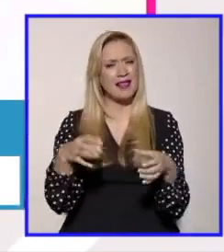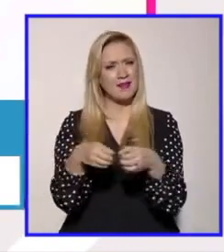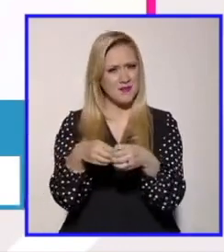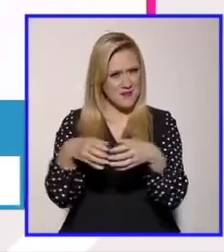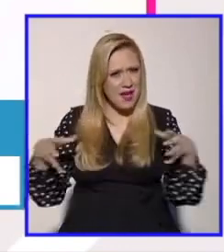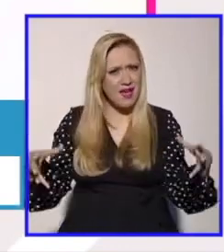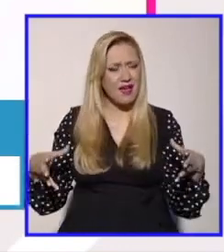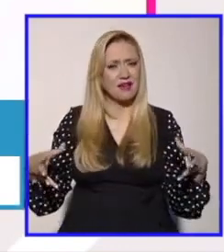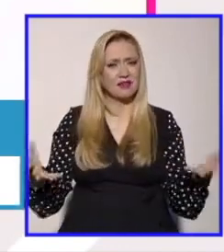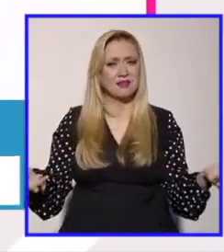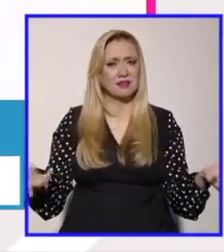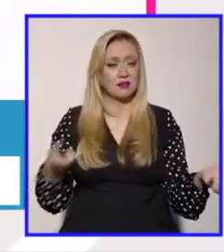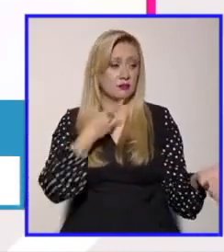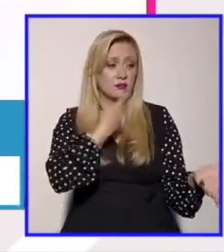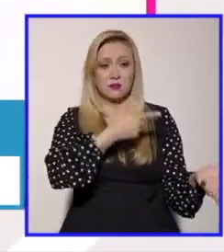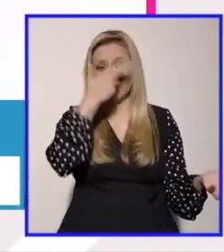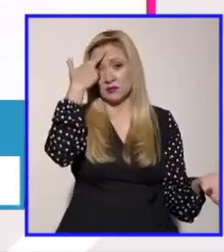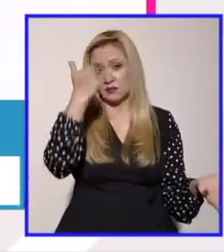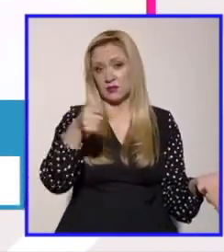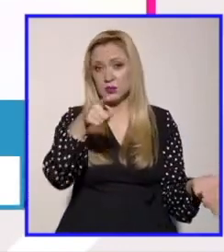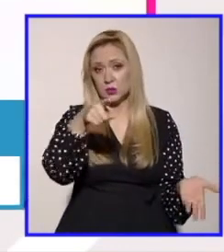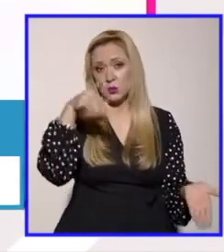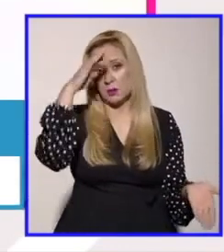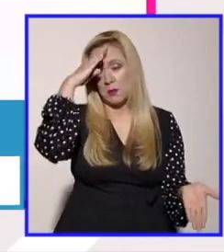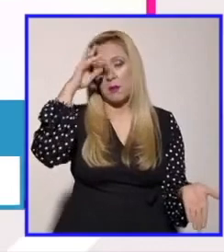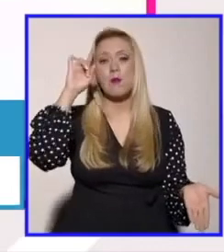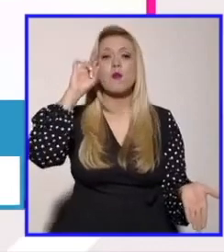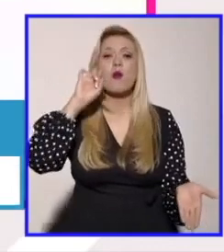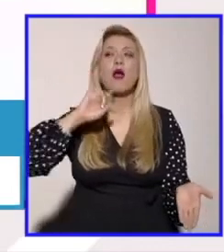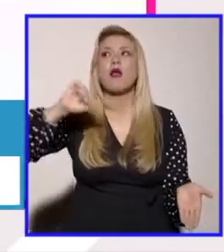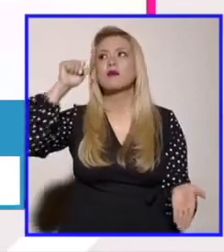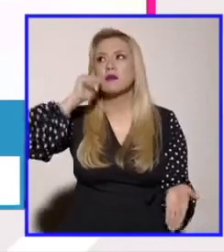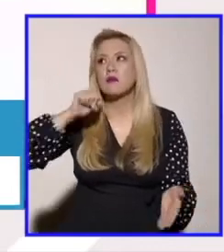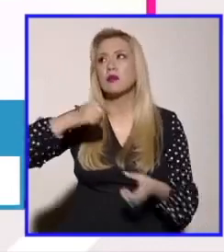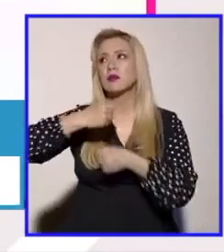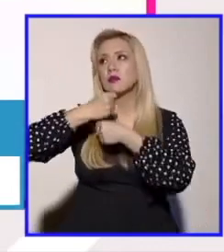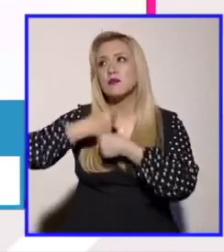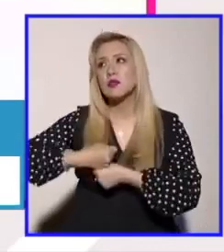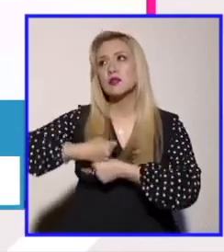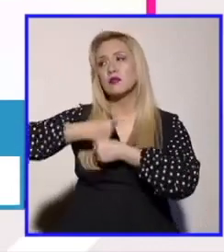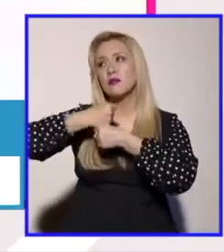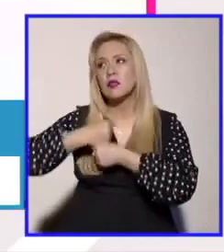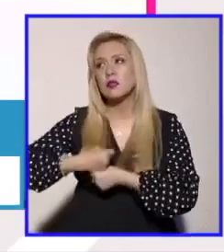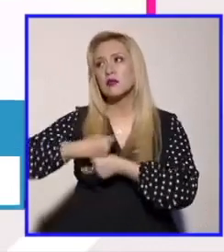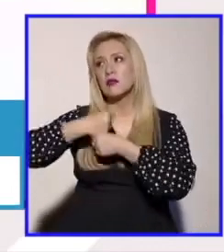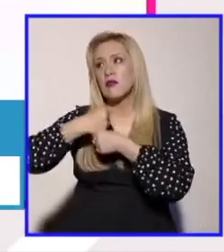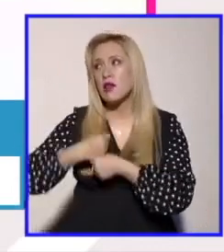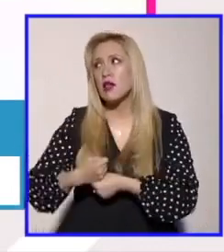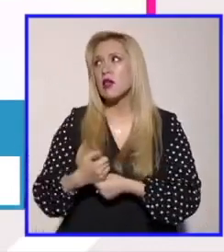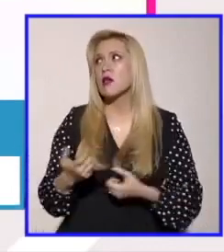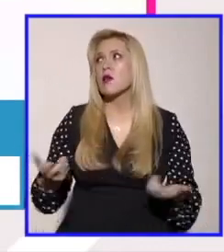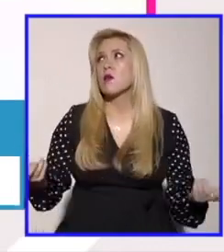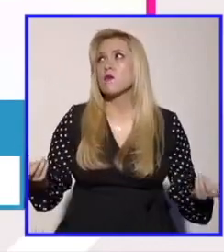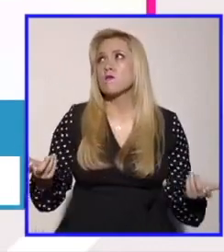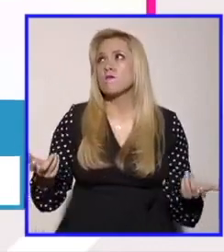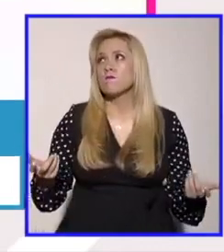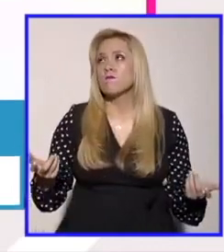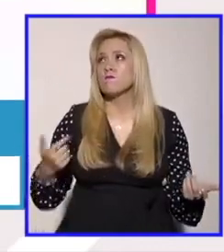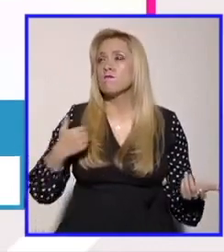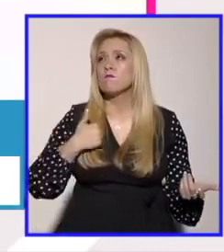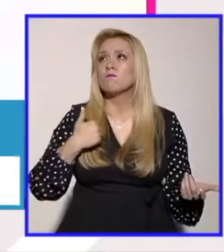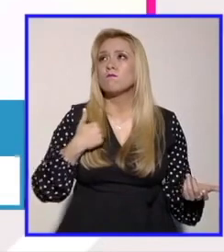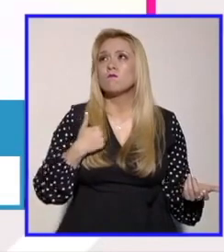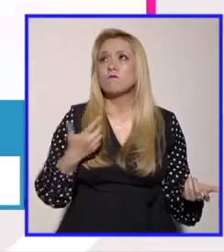ahorita Ophelia si pensamos en que las mujeres siempre hemos sufrido esta noción de que no somos la mujer ideal